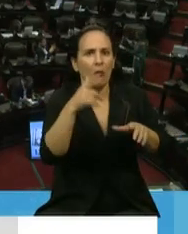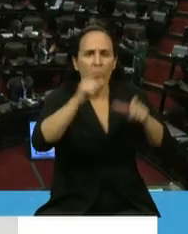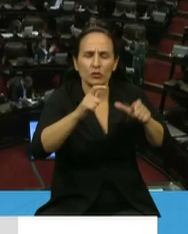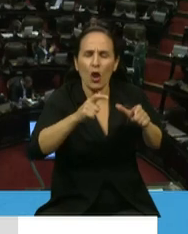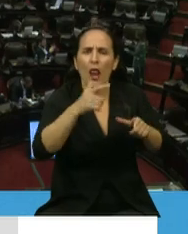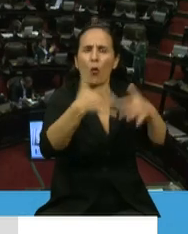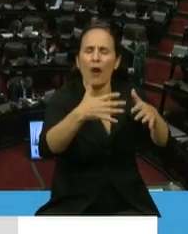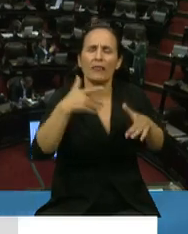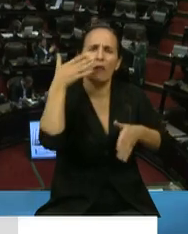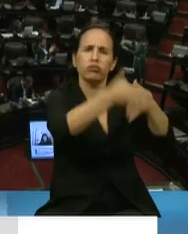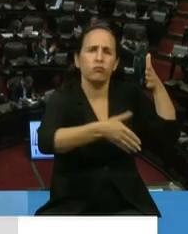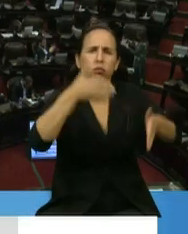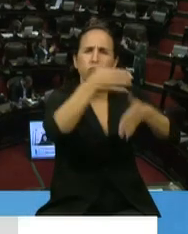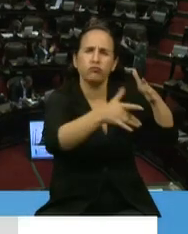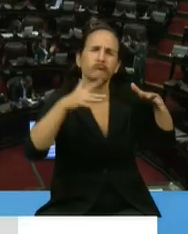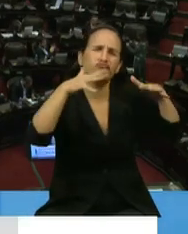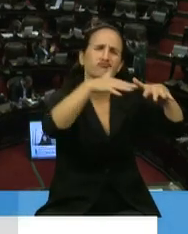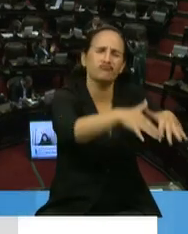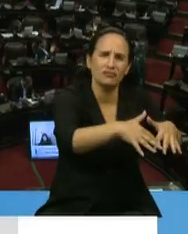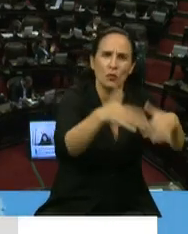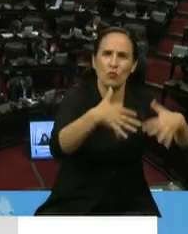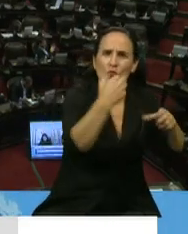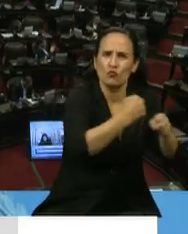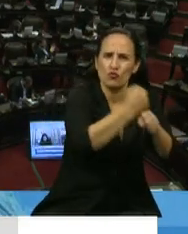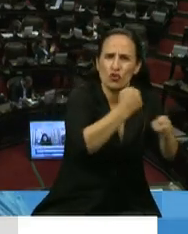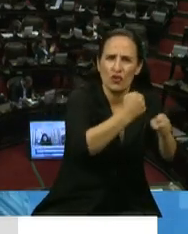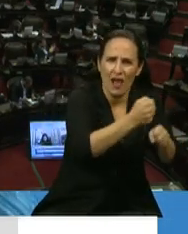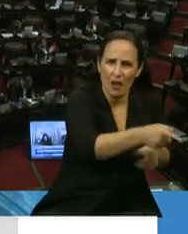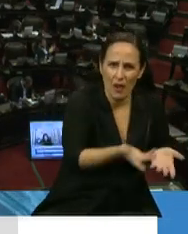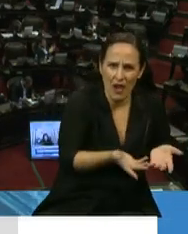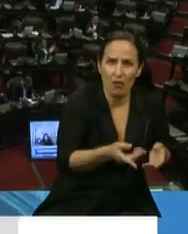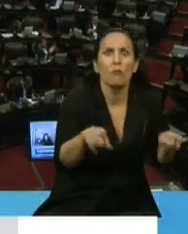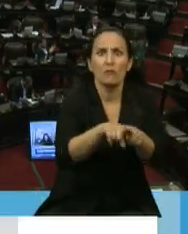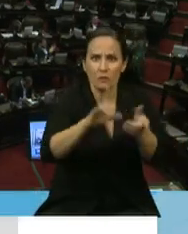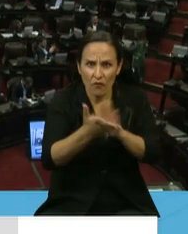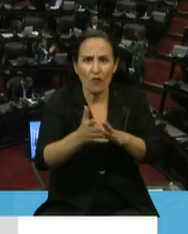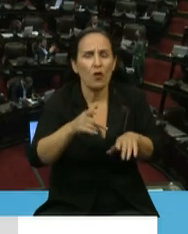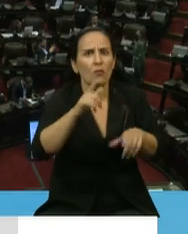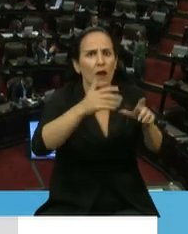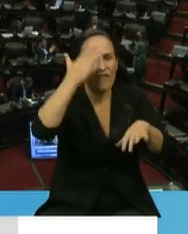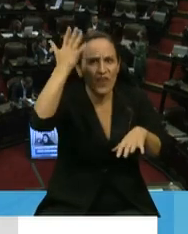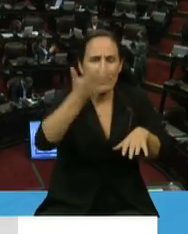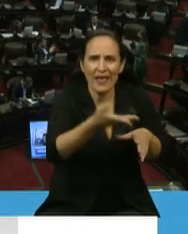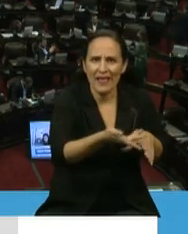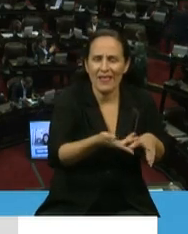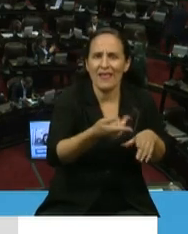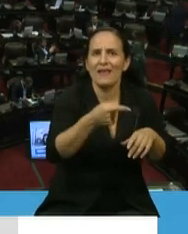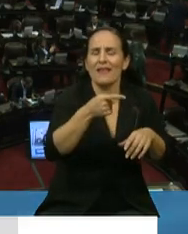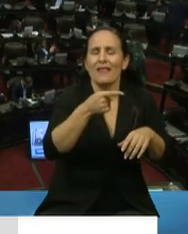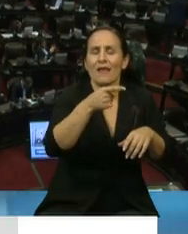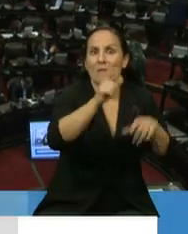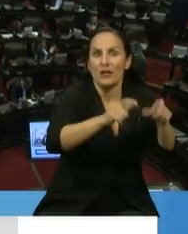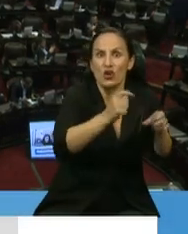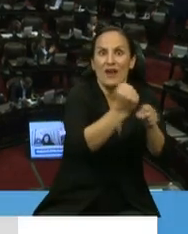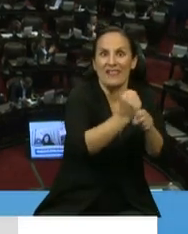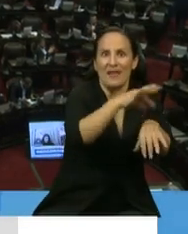en cuanto a cantidad de trabajo. Lo mismo pasa en cuanto a enfermedades que padecen los profesionales y las profesionales de salud,